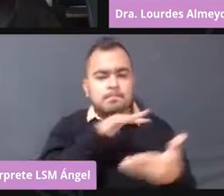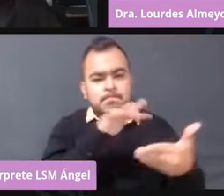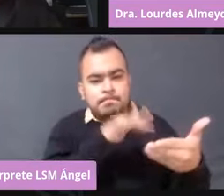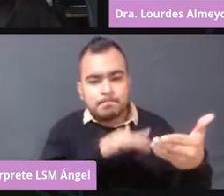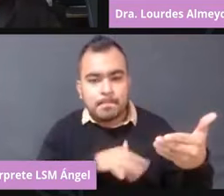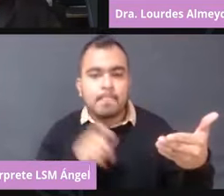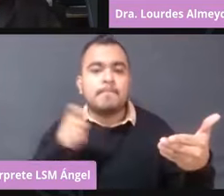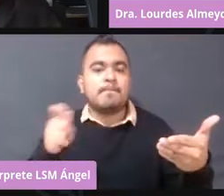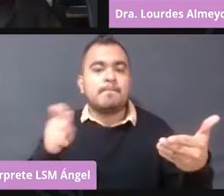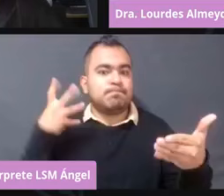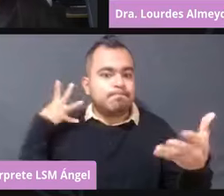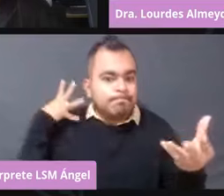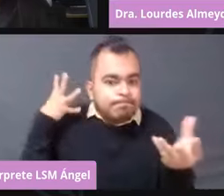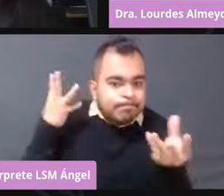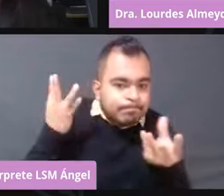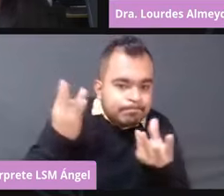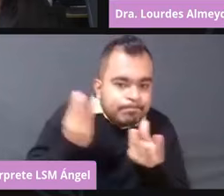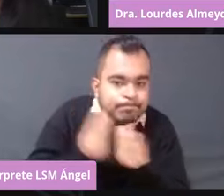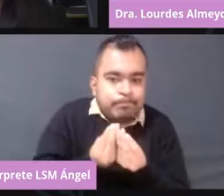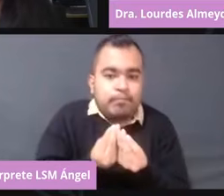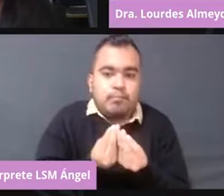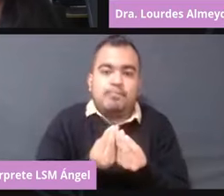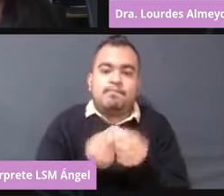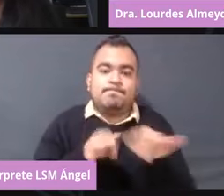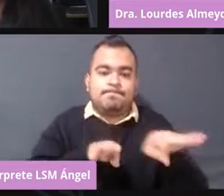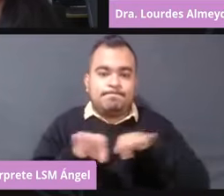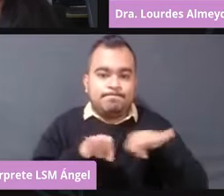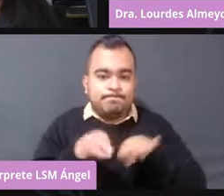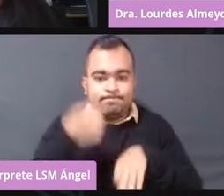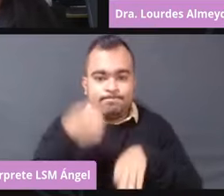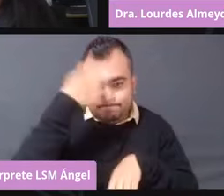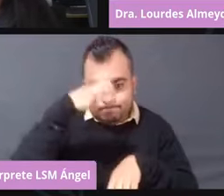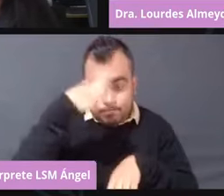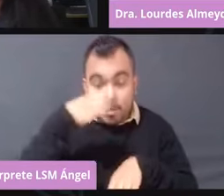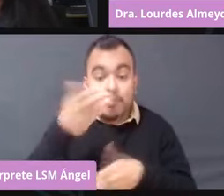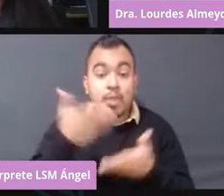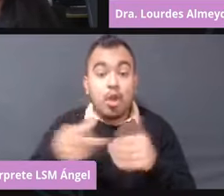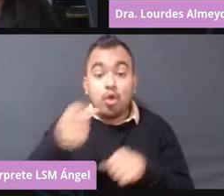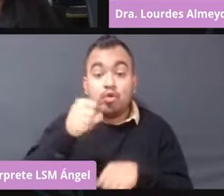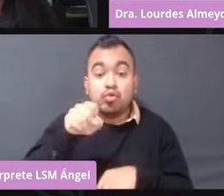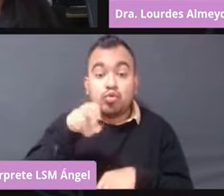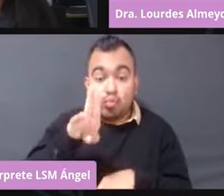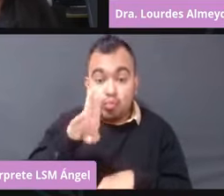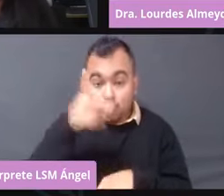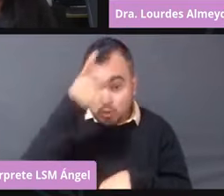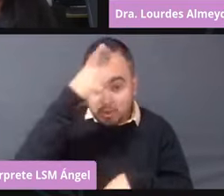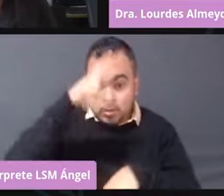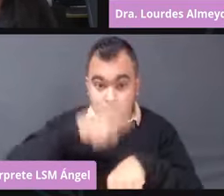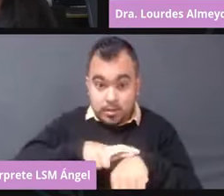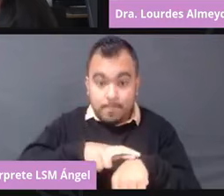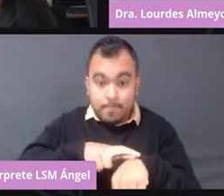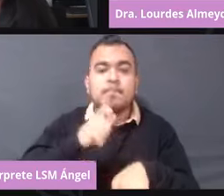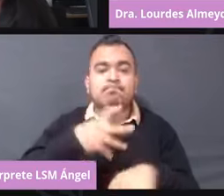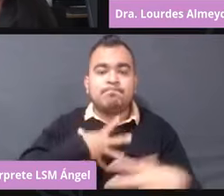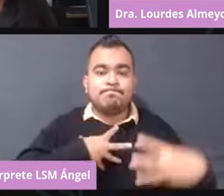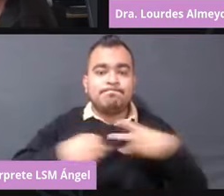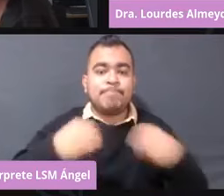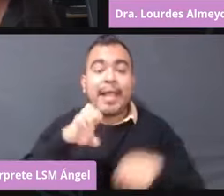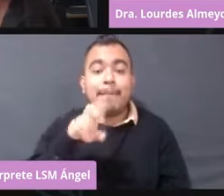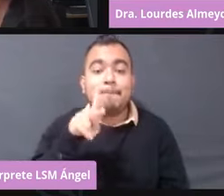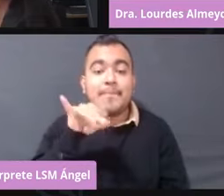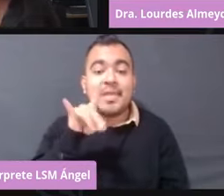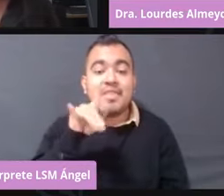curricular y, bueno, pues usted hoy es subdirectora de epidemiología y medicina